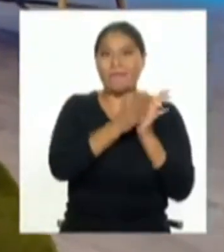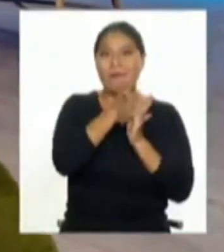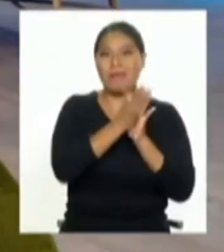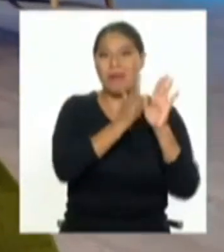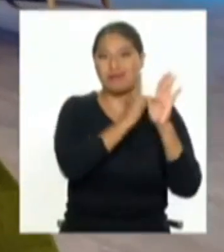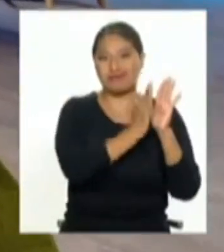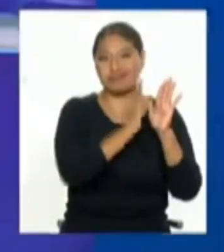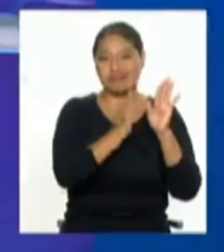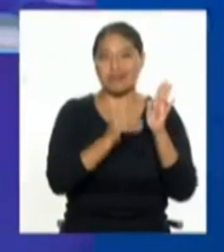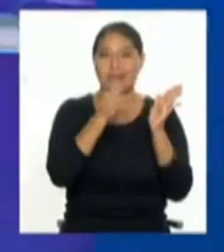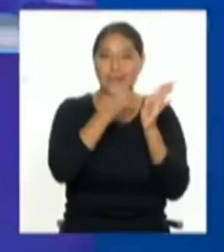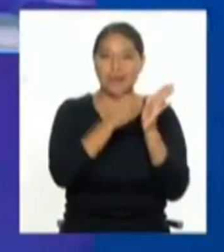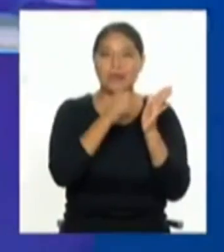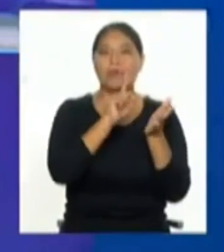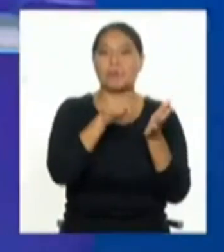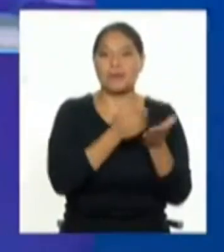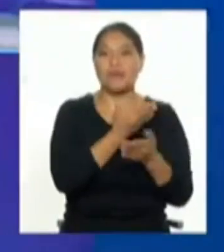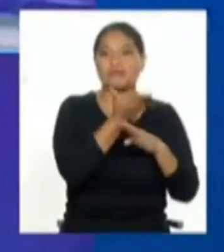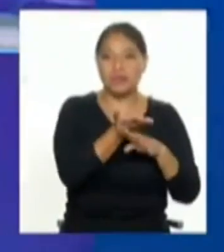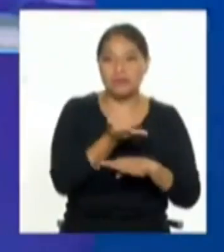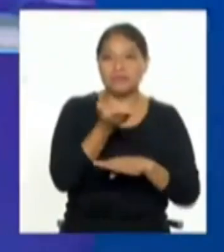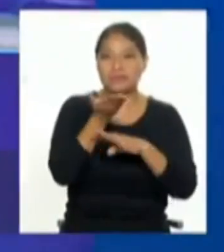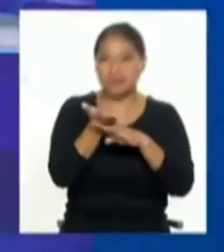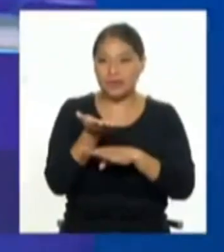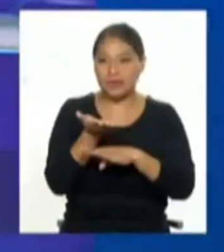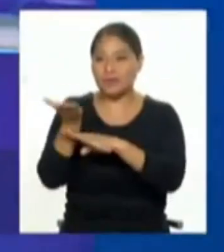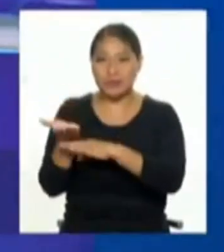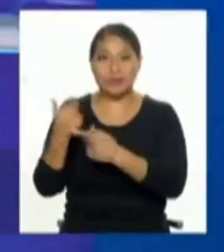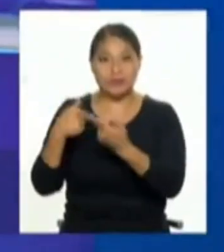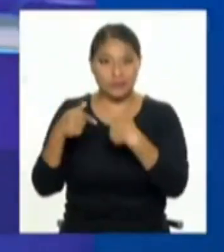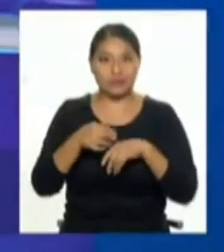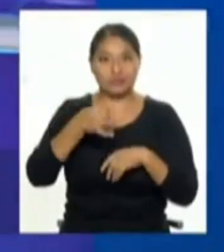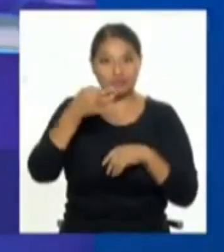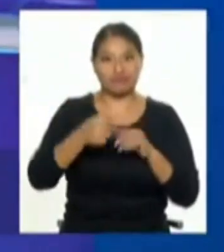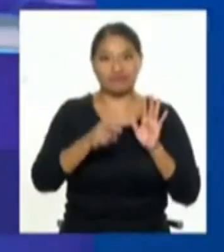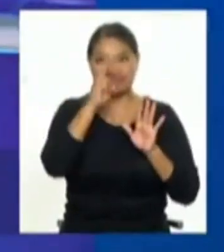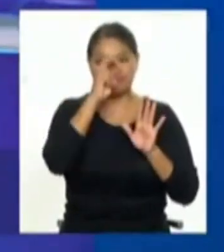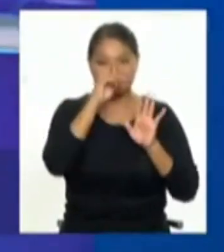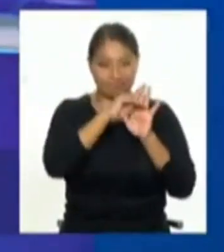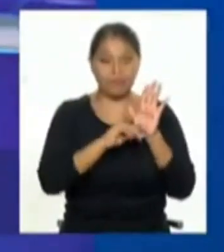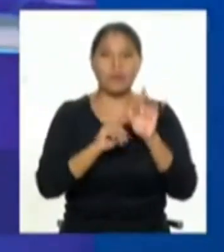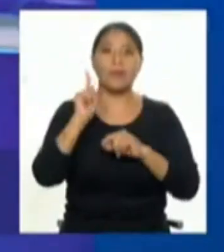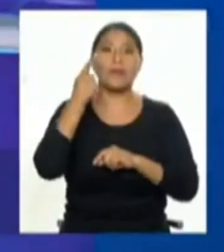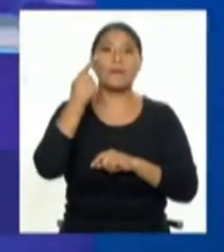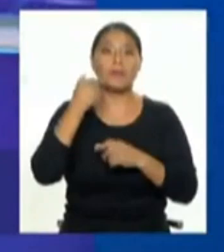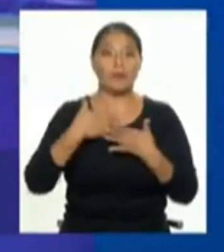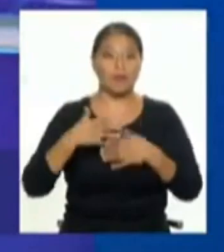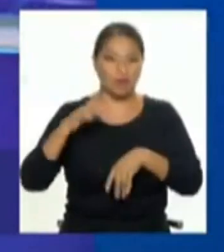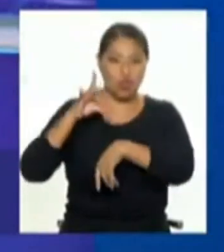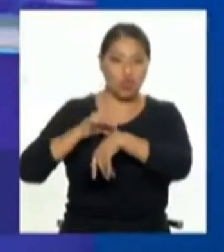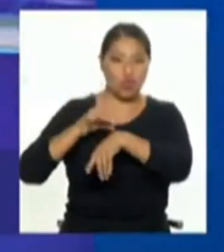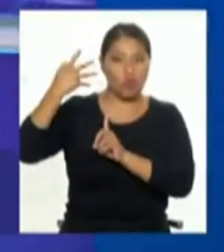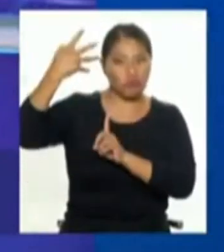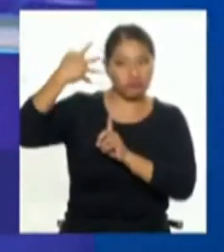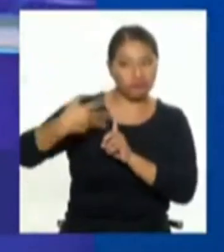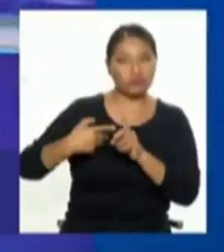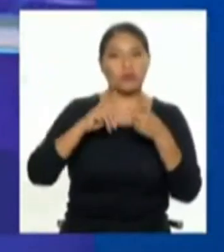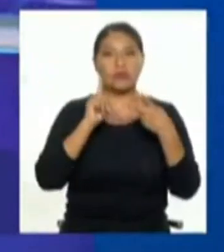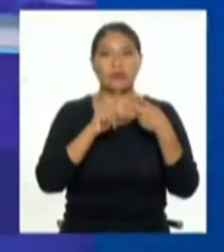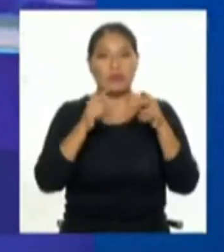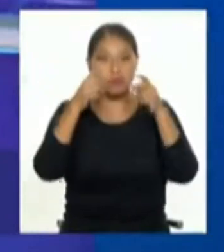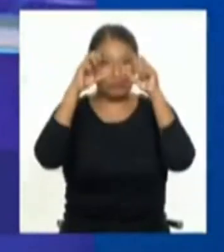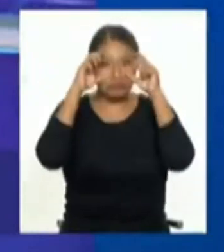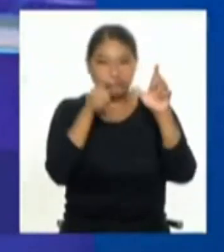Al final esa tramitología, o sea, la formalidad es exigente, ¿no? Te exige un examen médico, te exige una prueba de tiro, tener cierta destreza con el